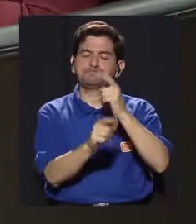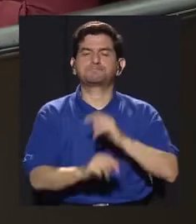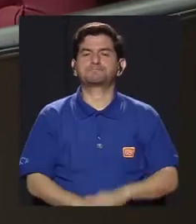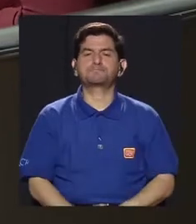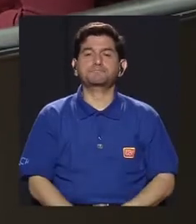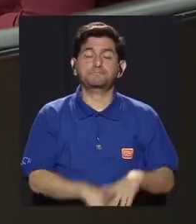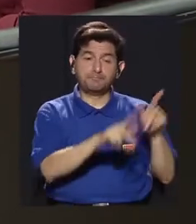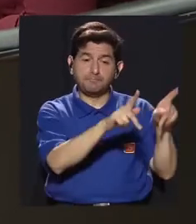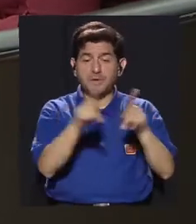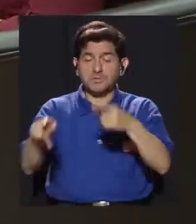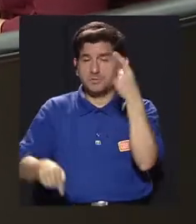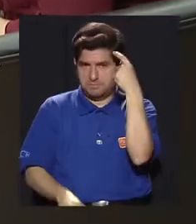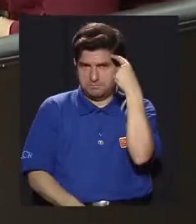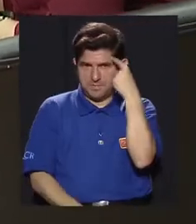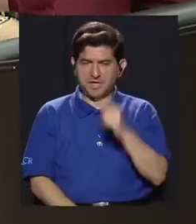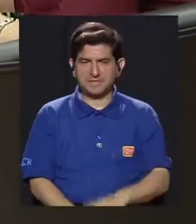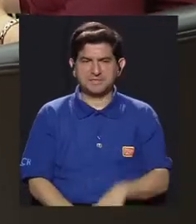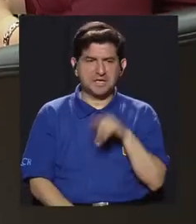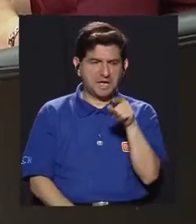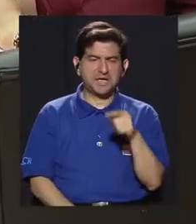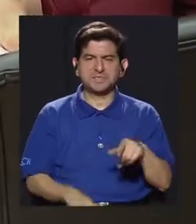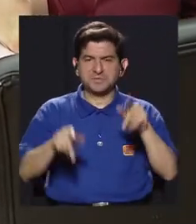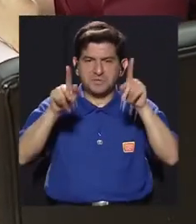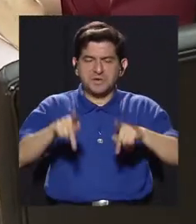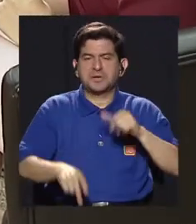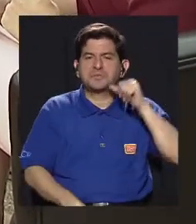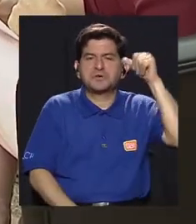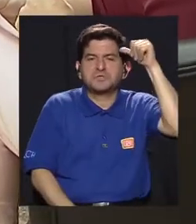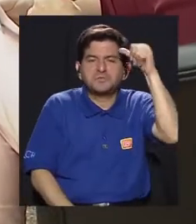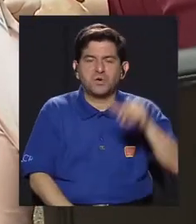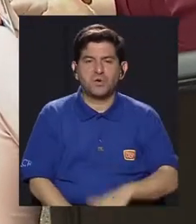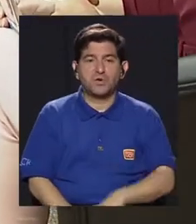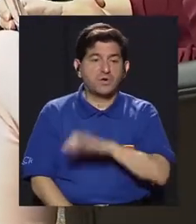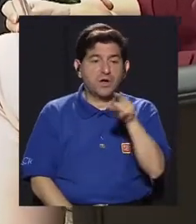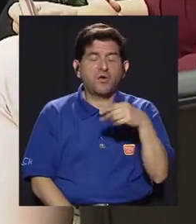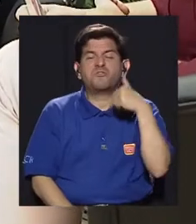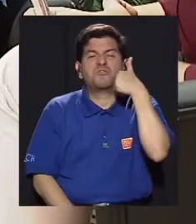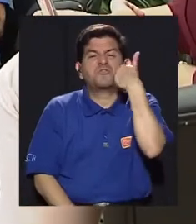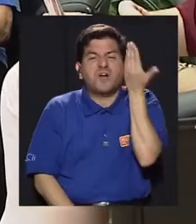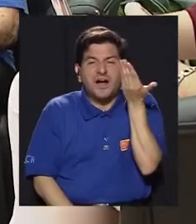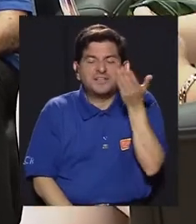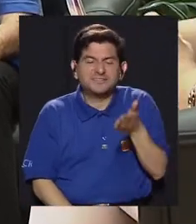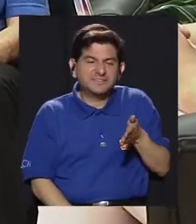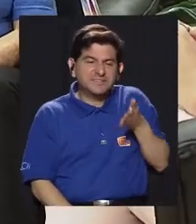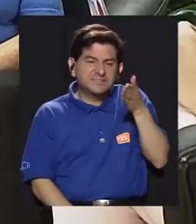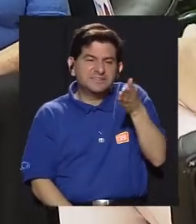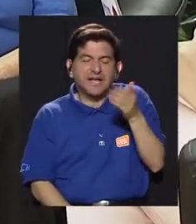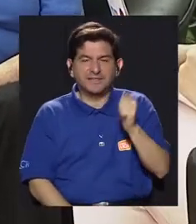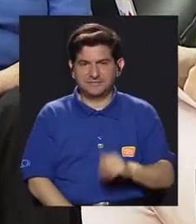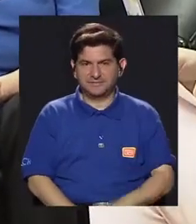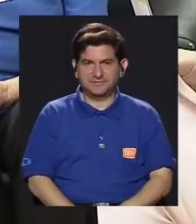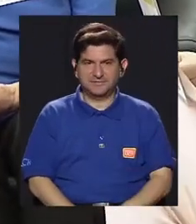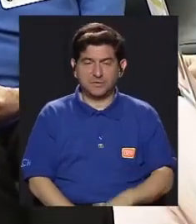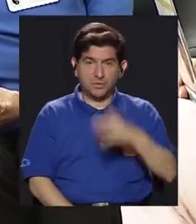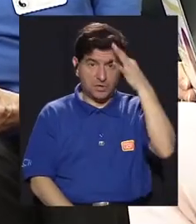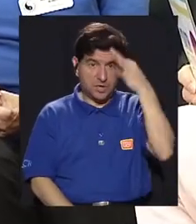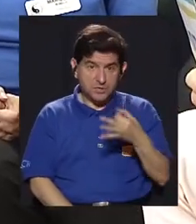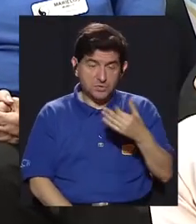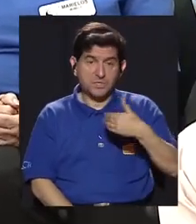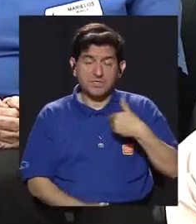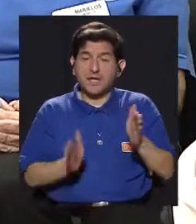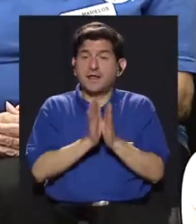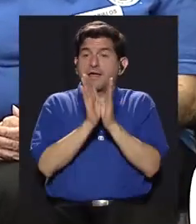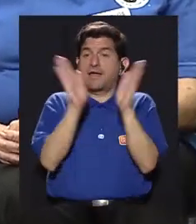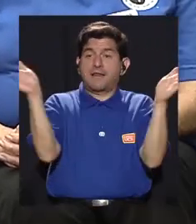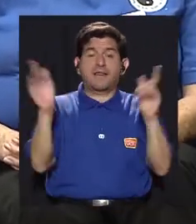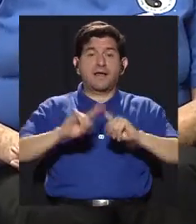muchas personas piensan como, no, eso es para adultos o eso es muy fácil, es muy lento, ¿verdad? Es como criterios que se tienen